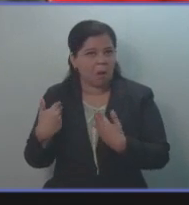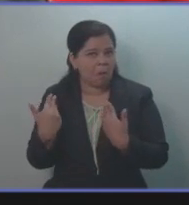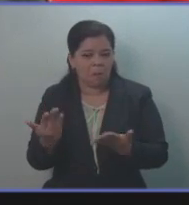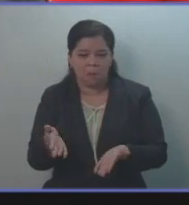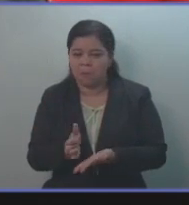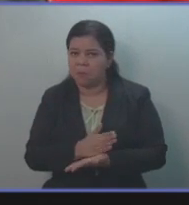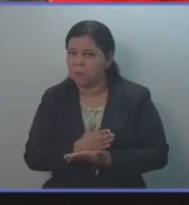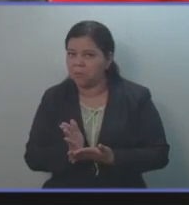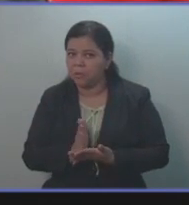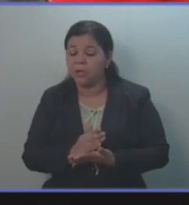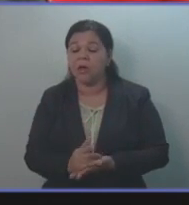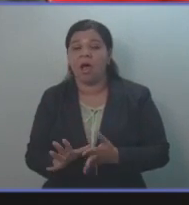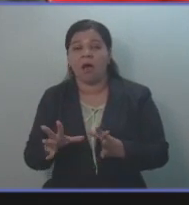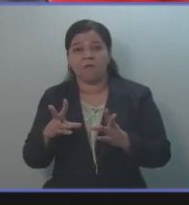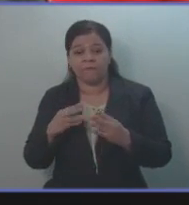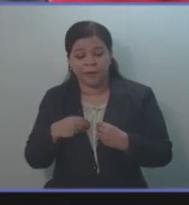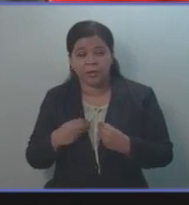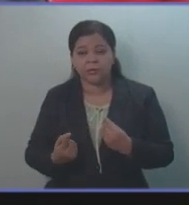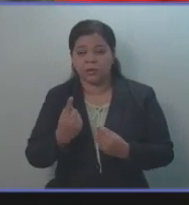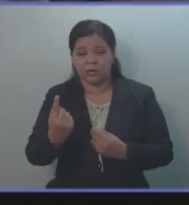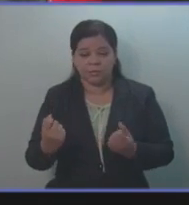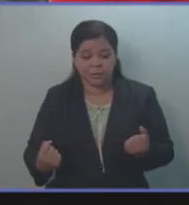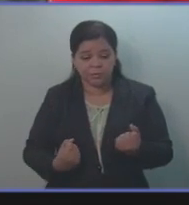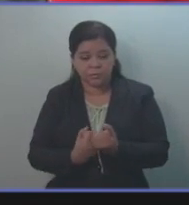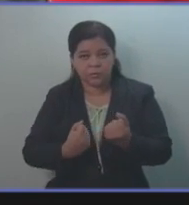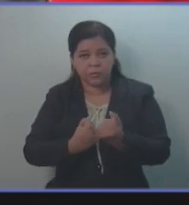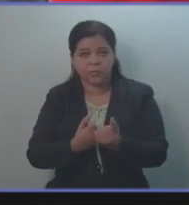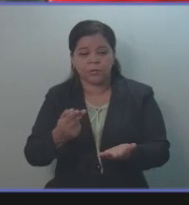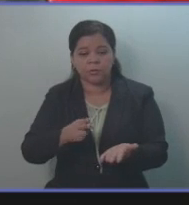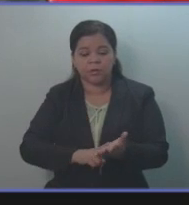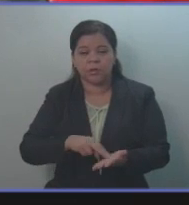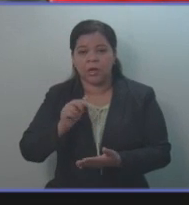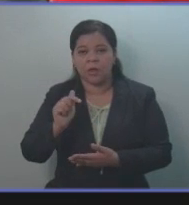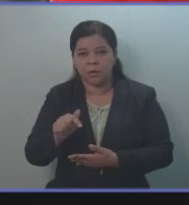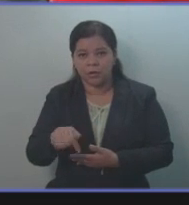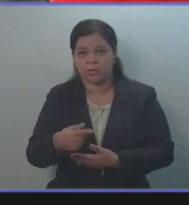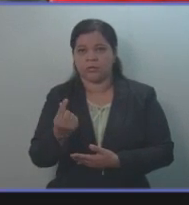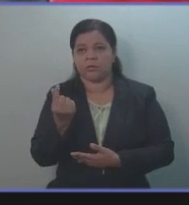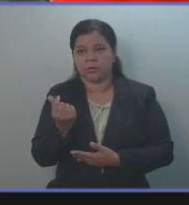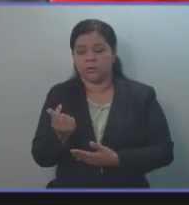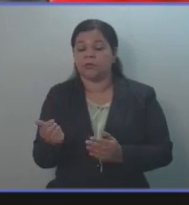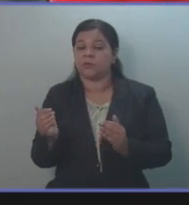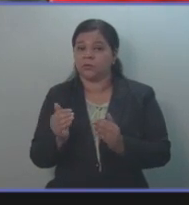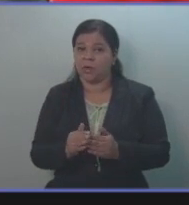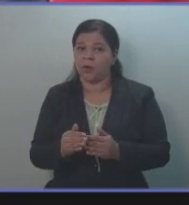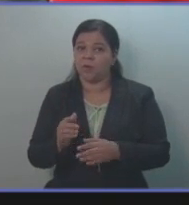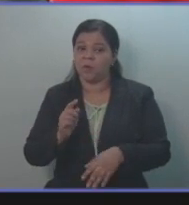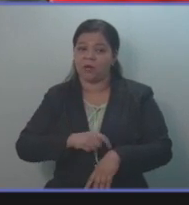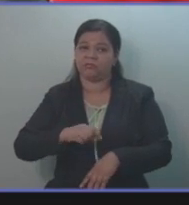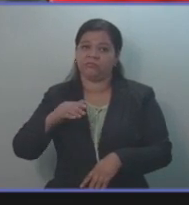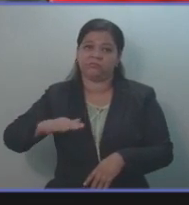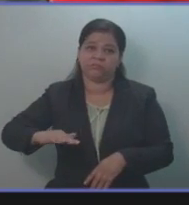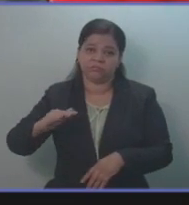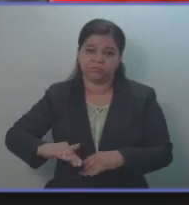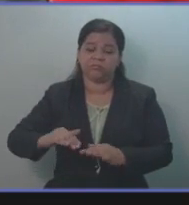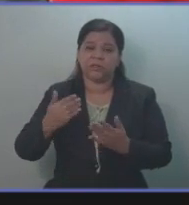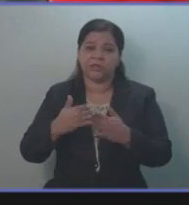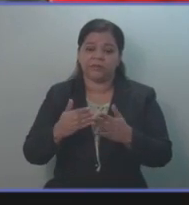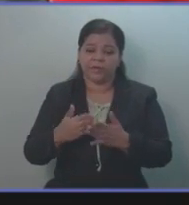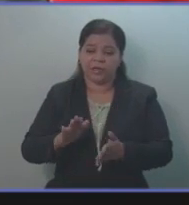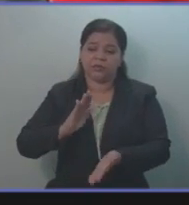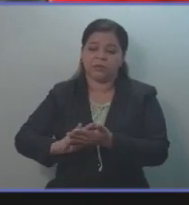Esto también afectó al personal de apoyo contratado a través de estos fondos y ocasionó mora con diversos